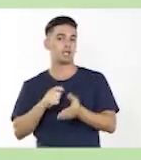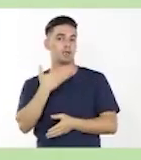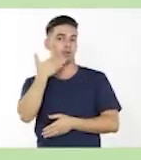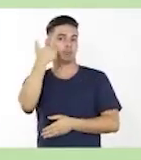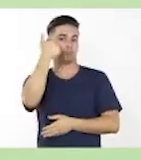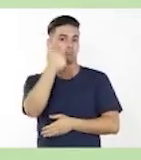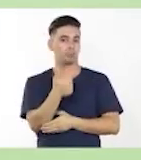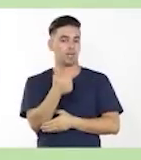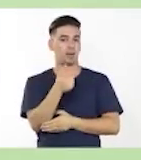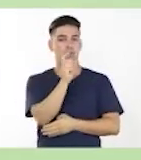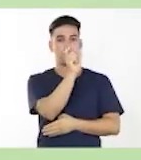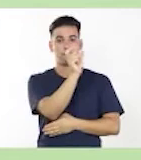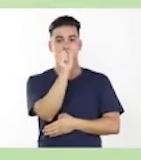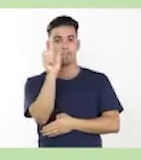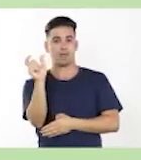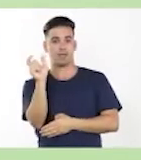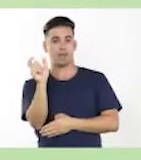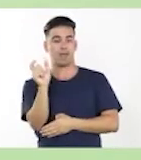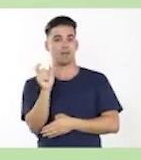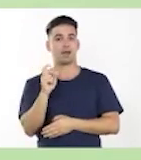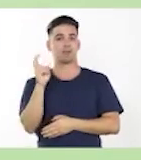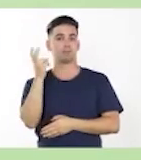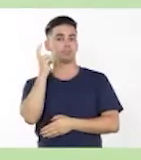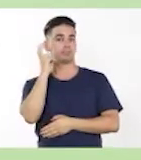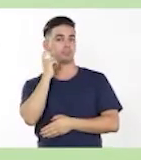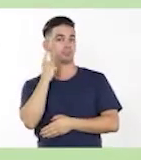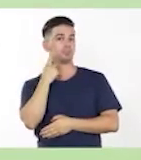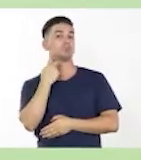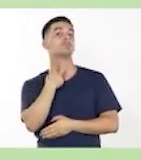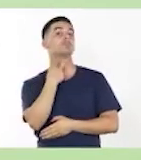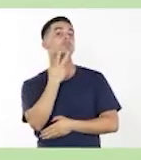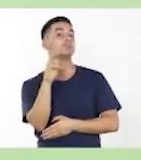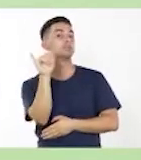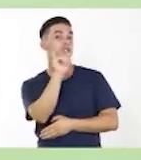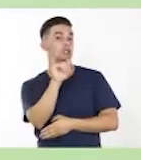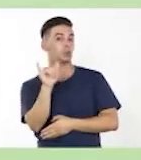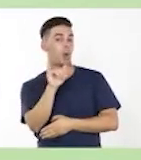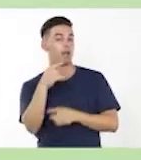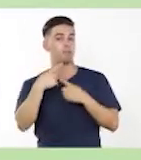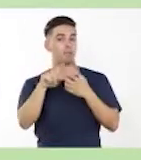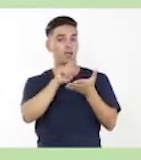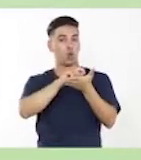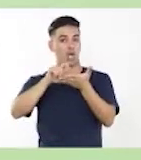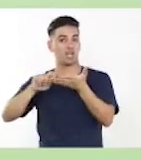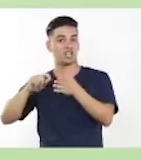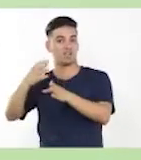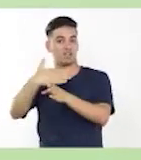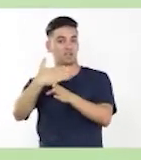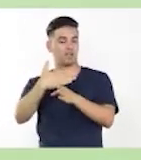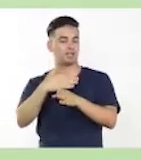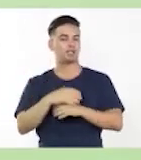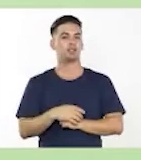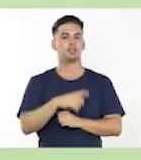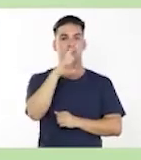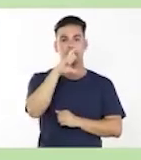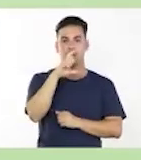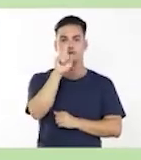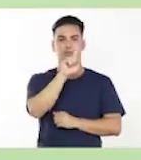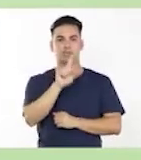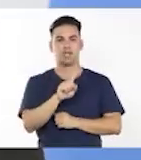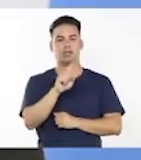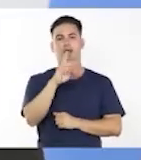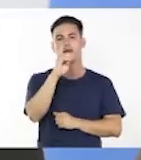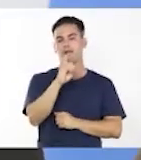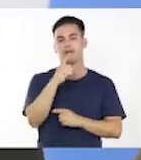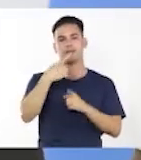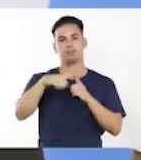Escribir correctamente homófonos que lleven C, S, Z, X.